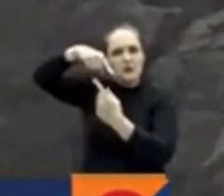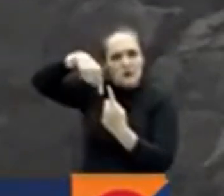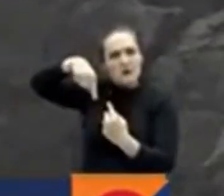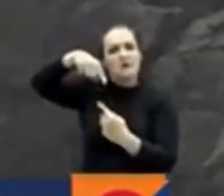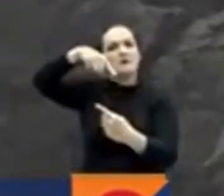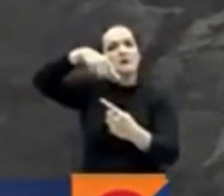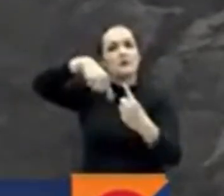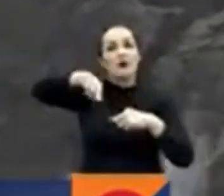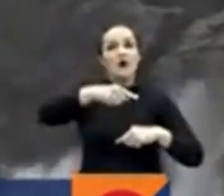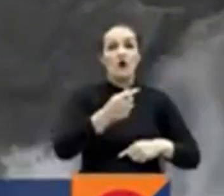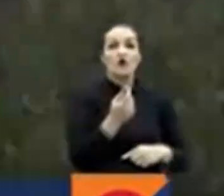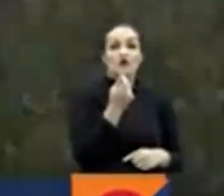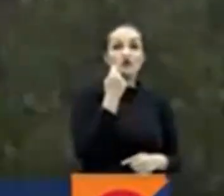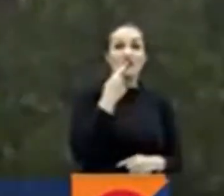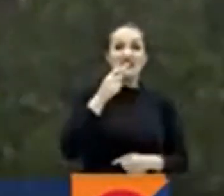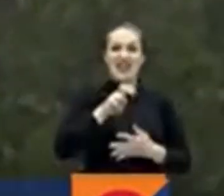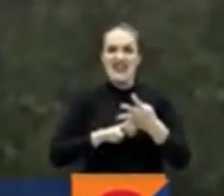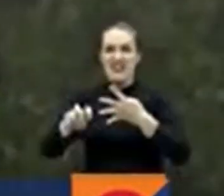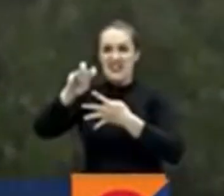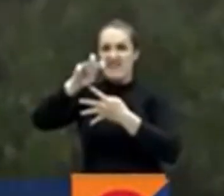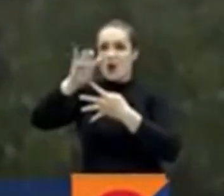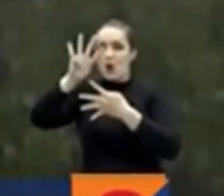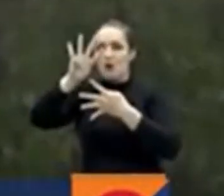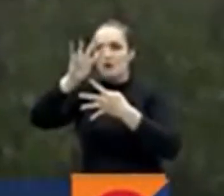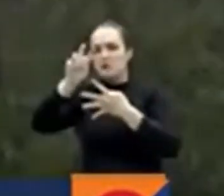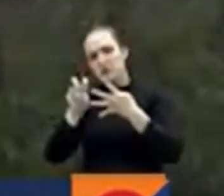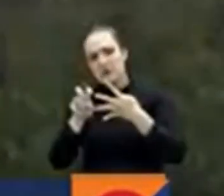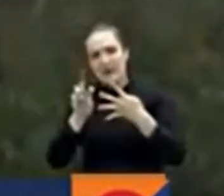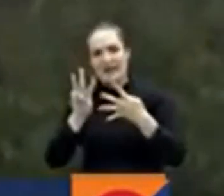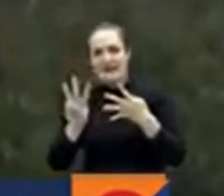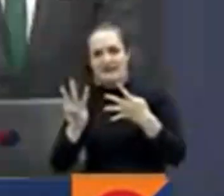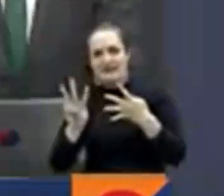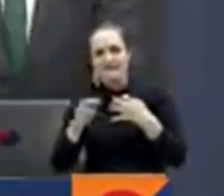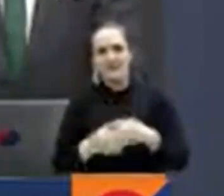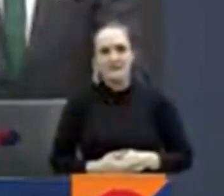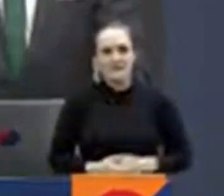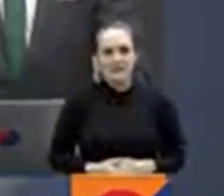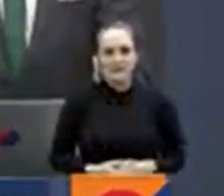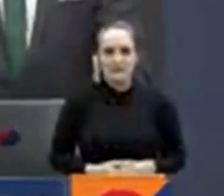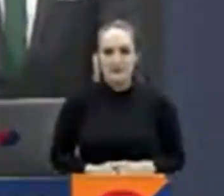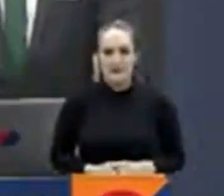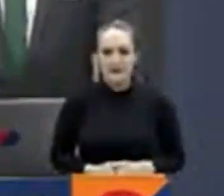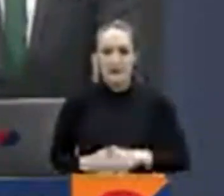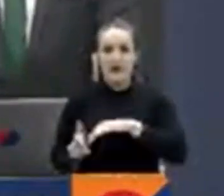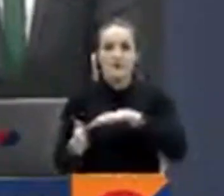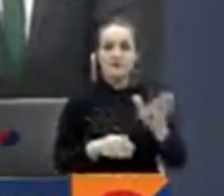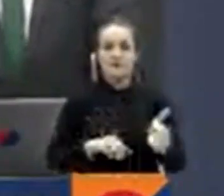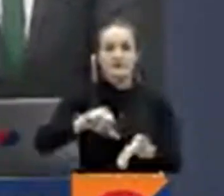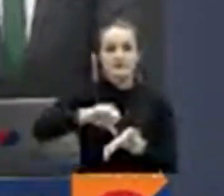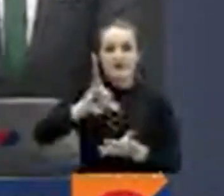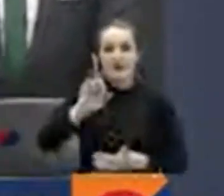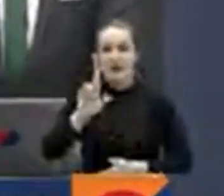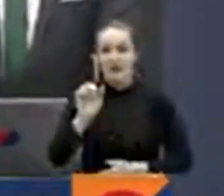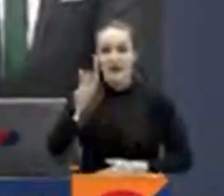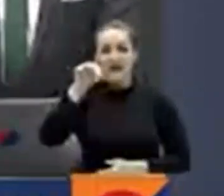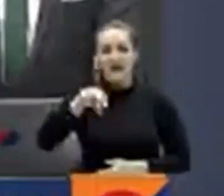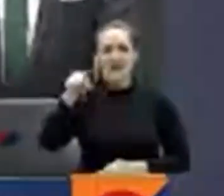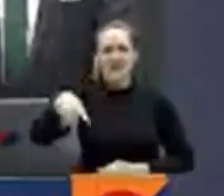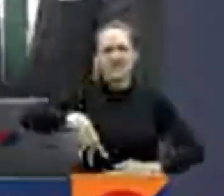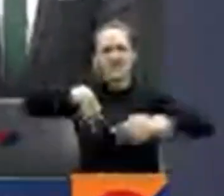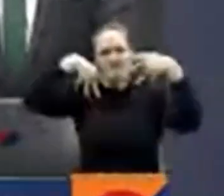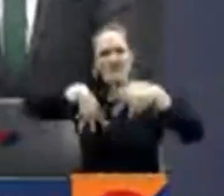reciente boletín de la categoría 4 a la 13 en la escala Zafir Simpson. Irán sigue siendo suelo de